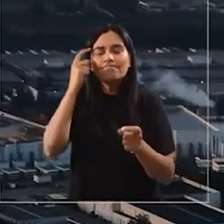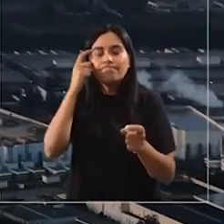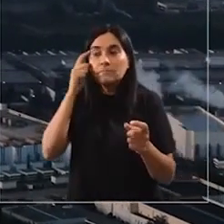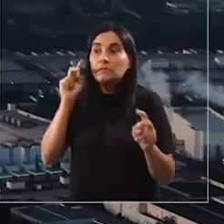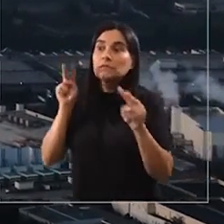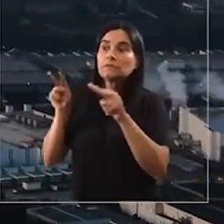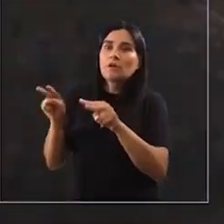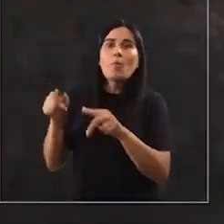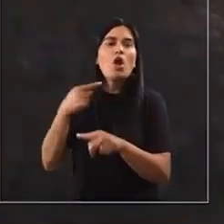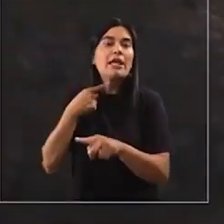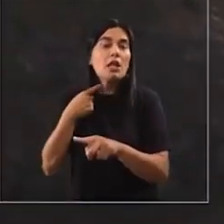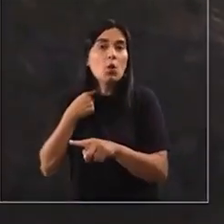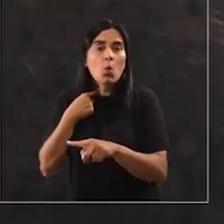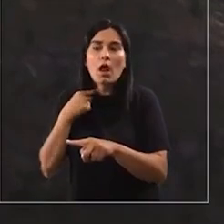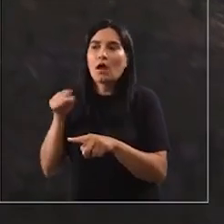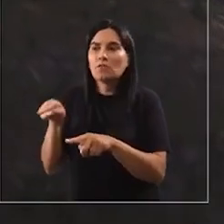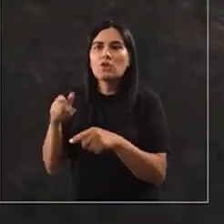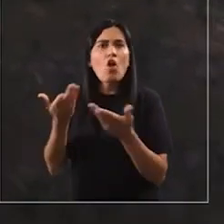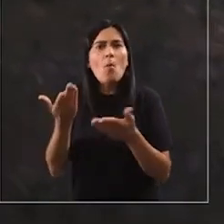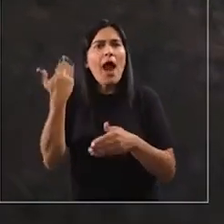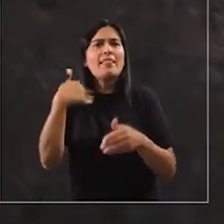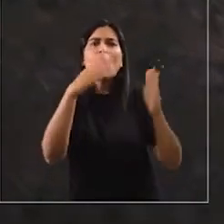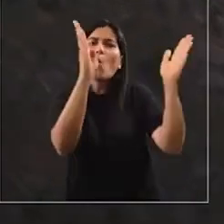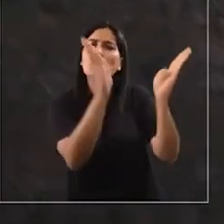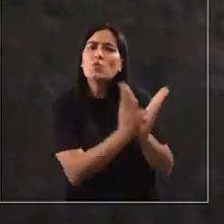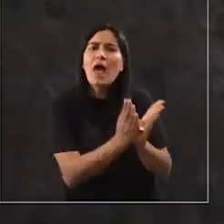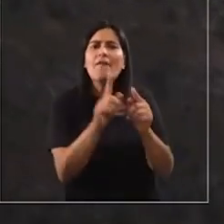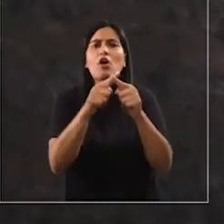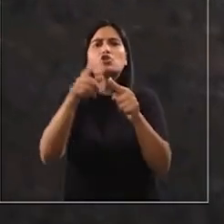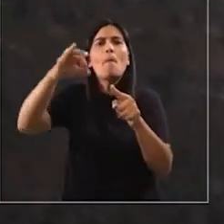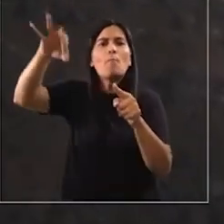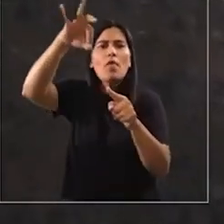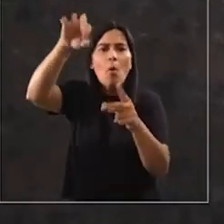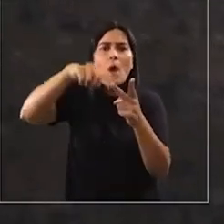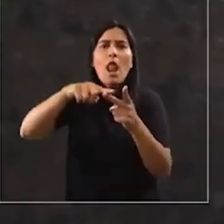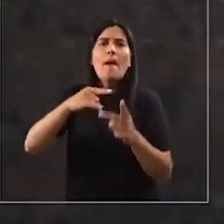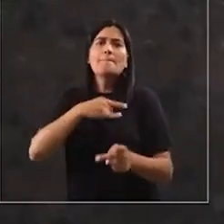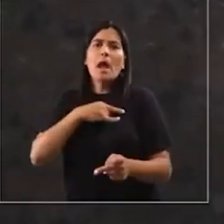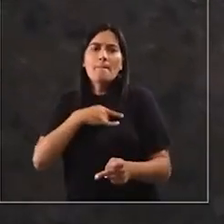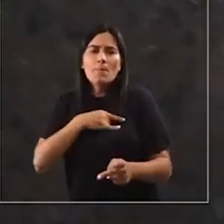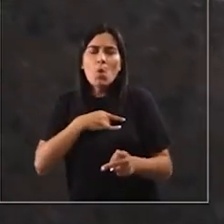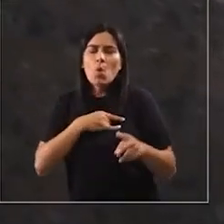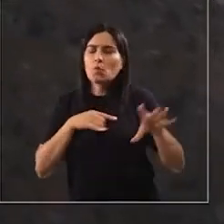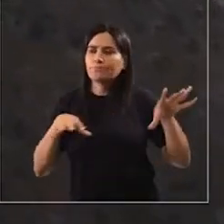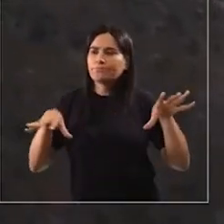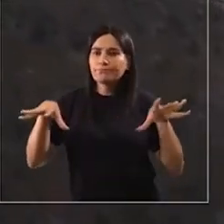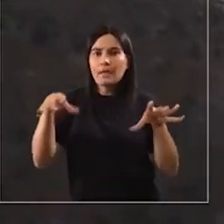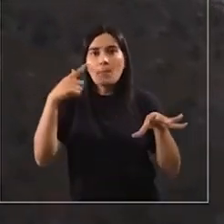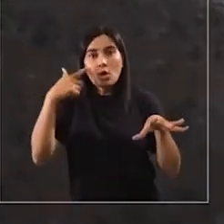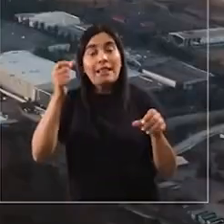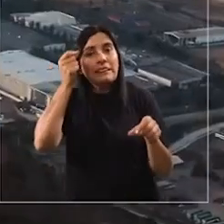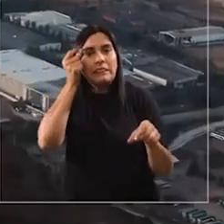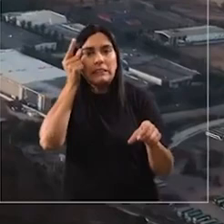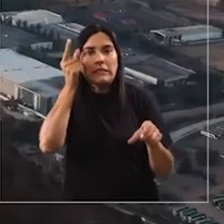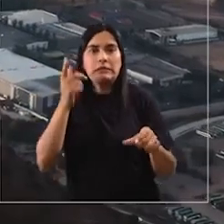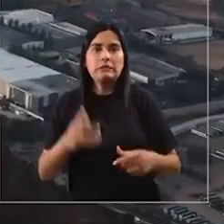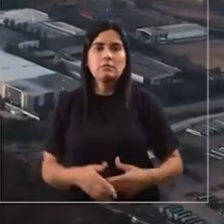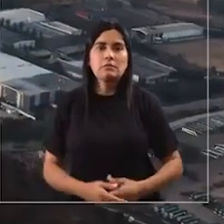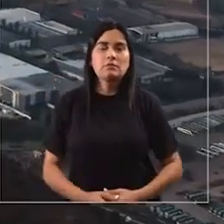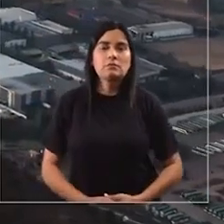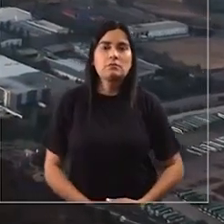entonces no entendemos los humedales de Quilicura sin lo que pasó en Huasturaba, sin lo que pasa en Pudahuel, en Maipú y el poniente de la ciudad.